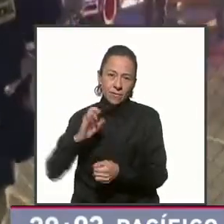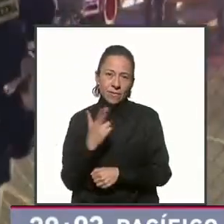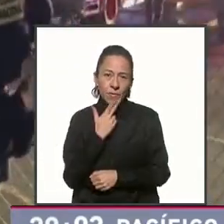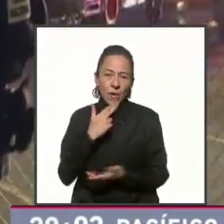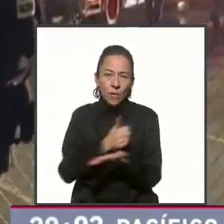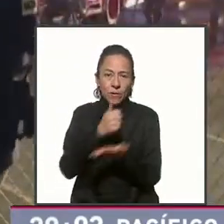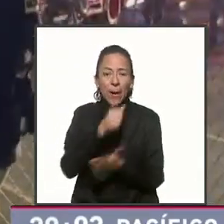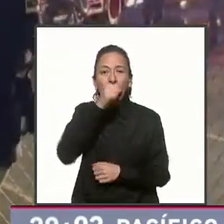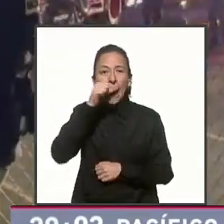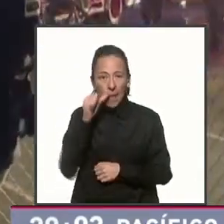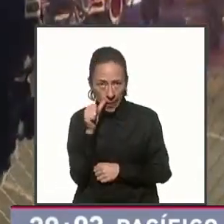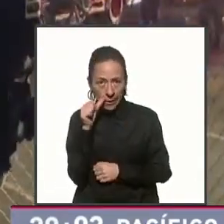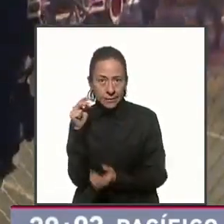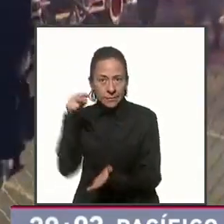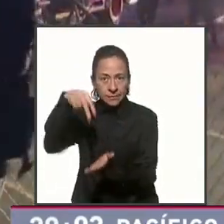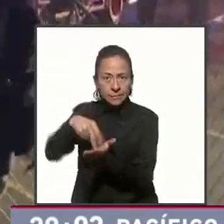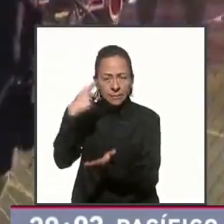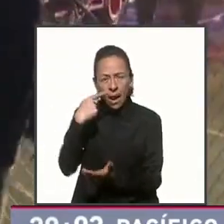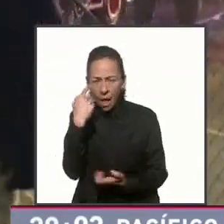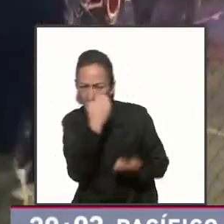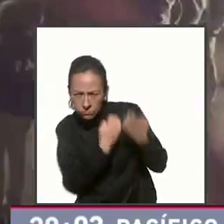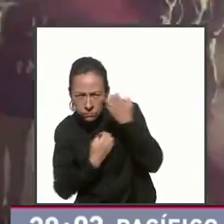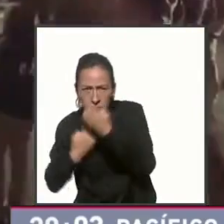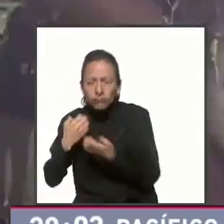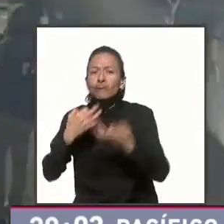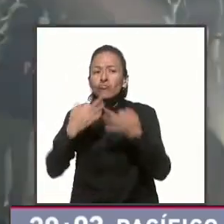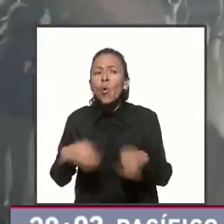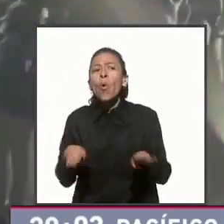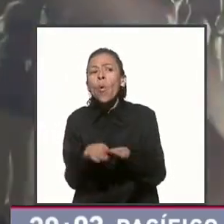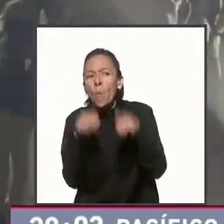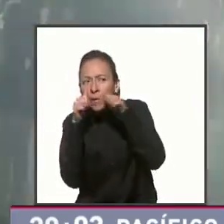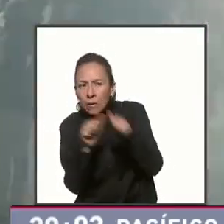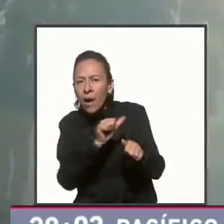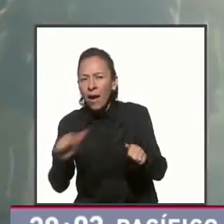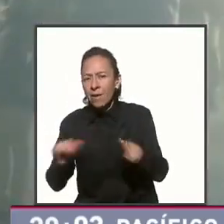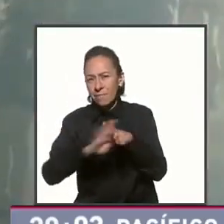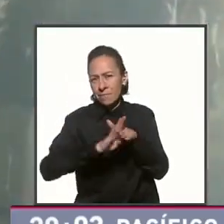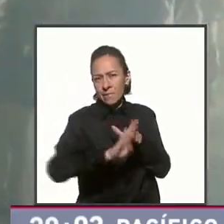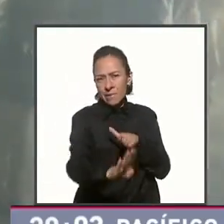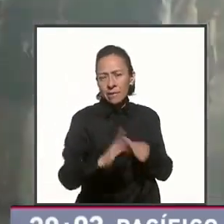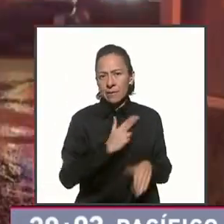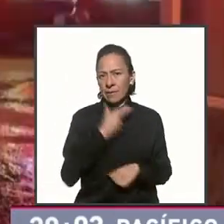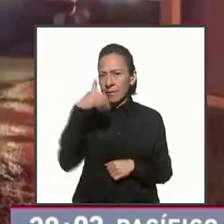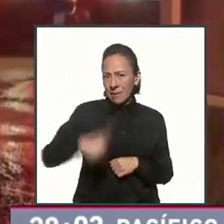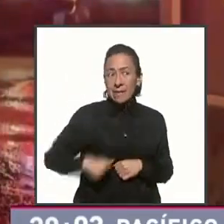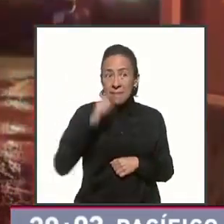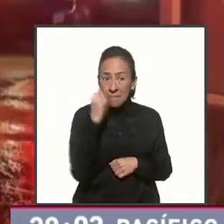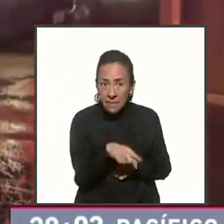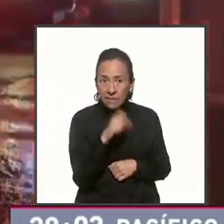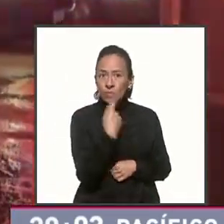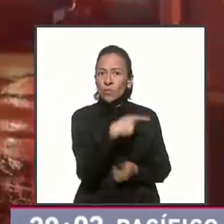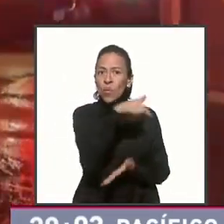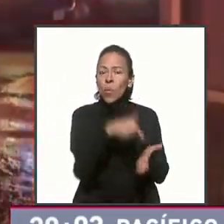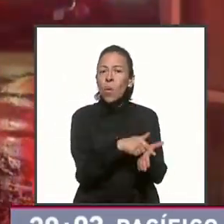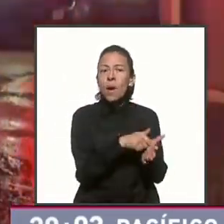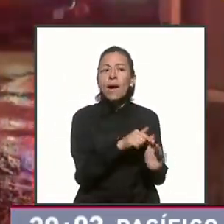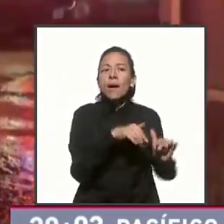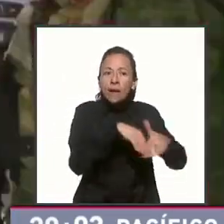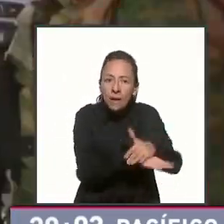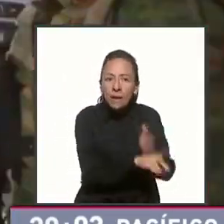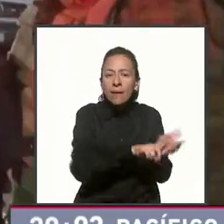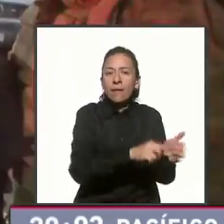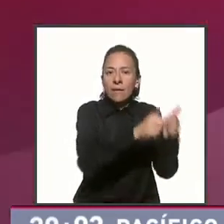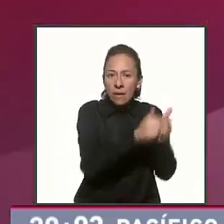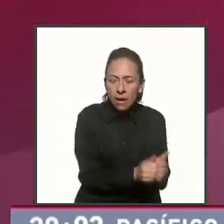supervisó el apoyo que se brinda a los migrantes heridos tras el incendio de una estación migratoria que ocasionó la muerte de 39